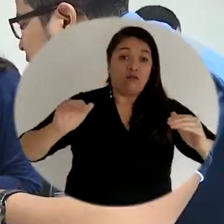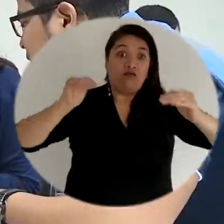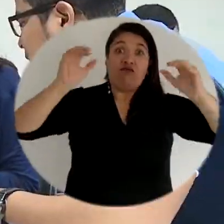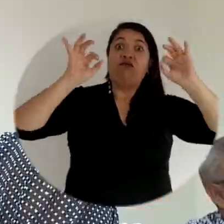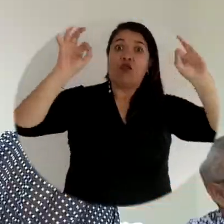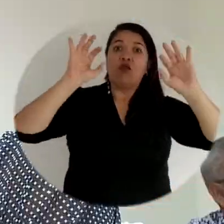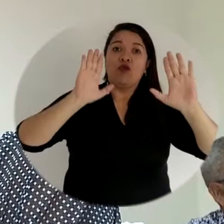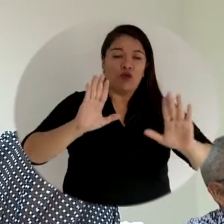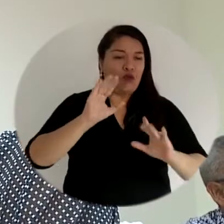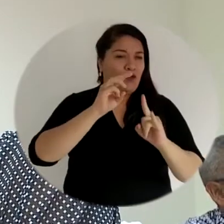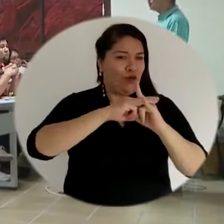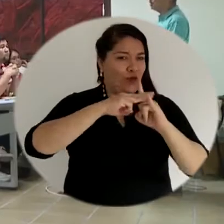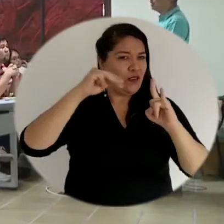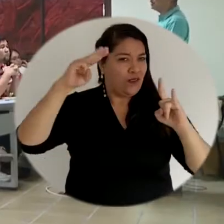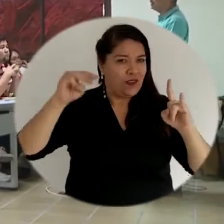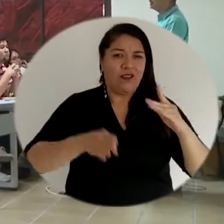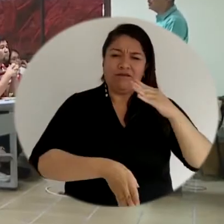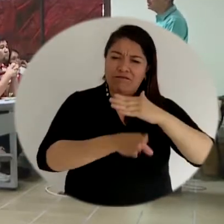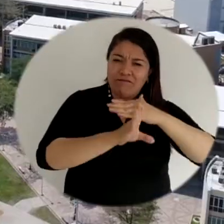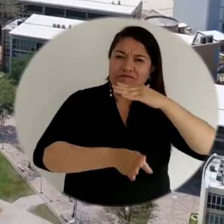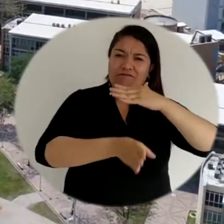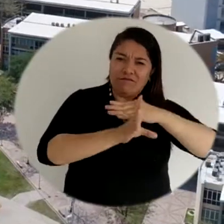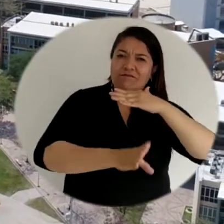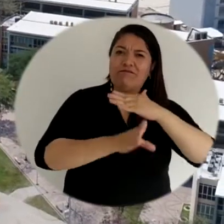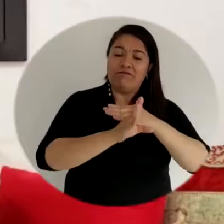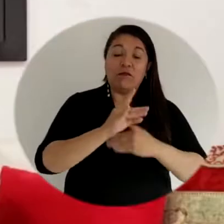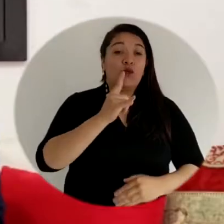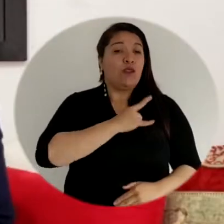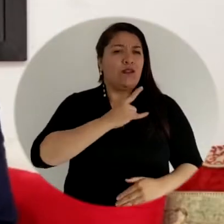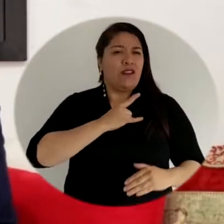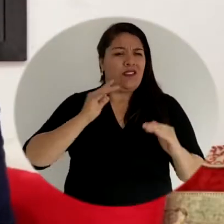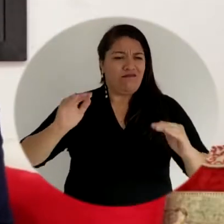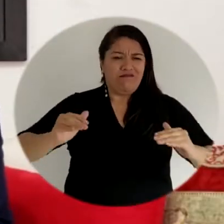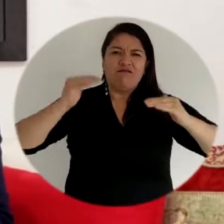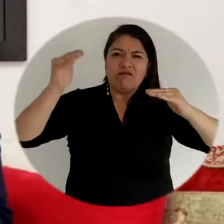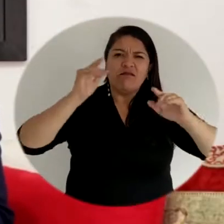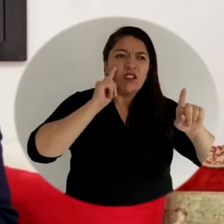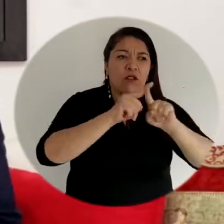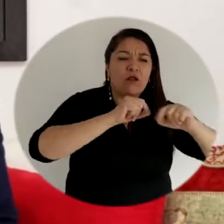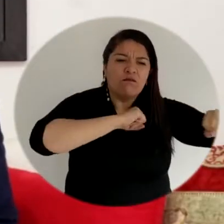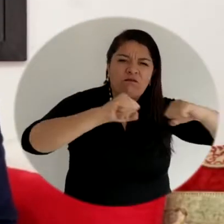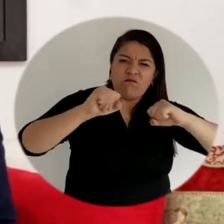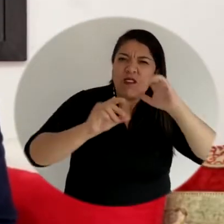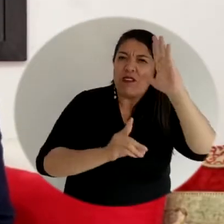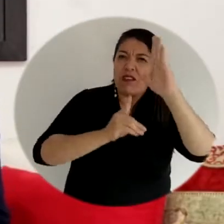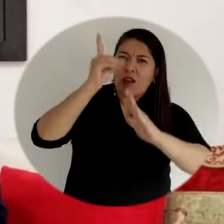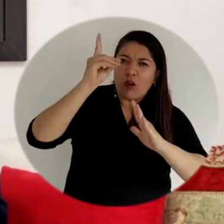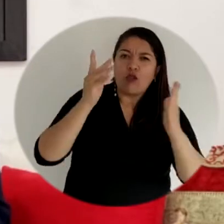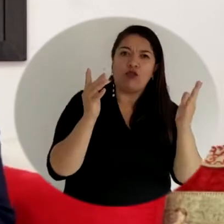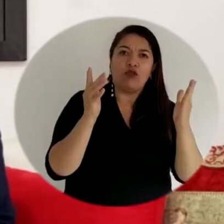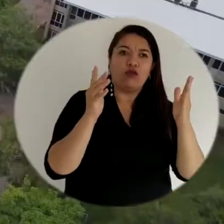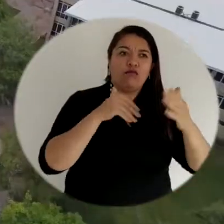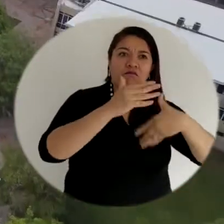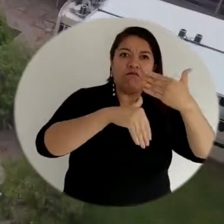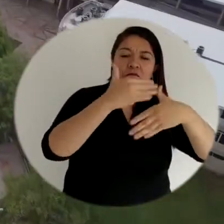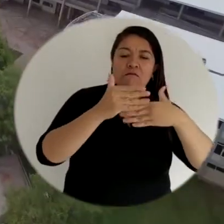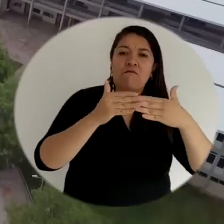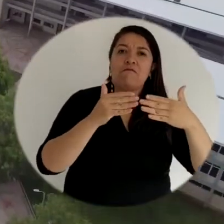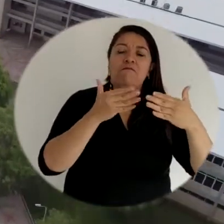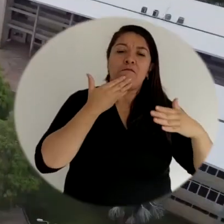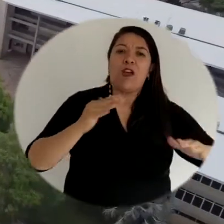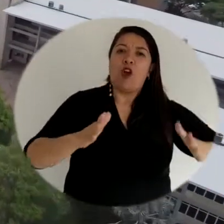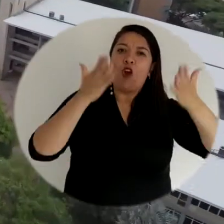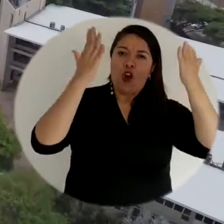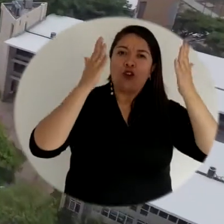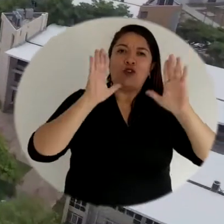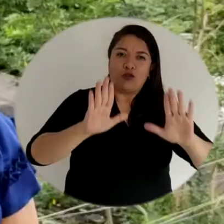universidad. Que nos permita seguir creciendo como una universidad que promueve el desarrollo y el crecimiento regional en nuestro país y en nuestra región caribe.